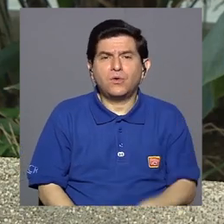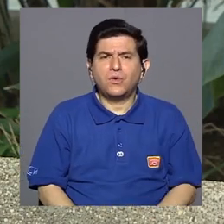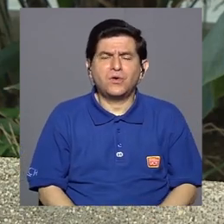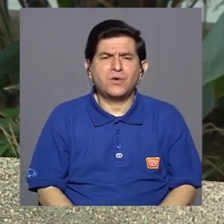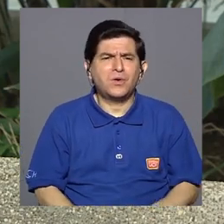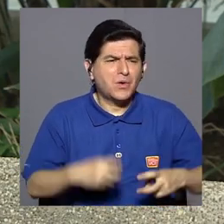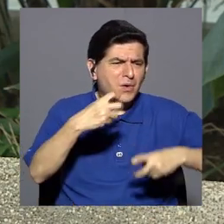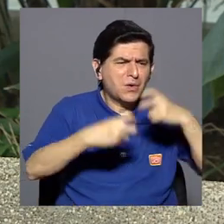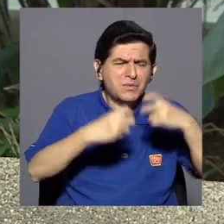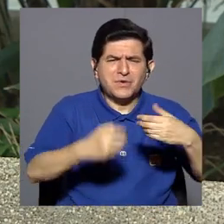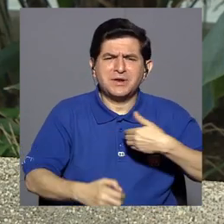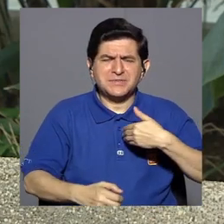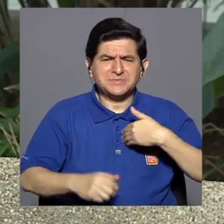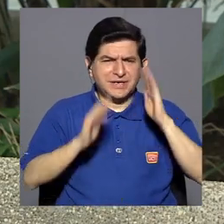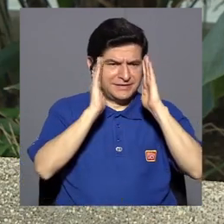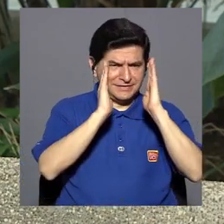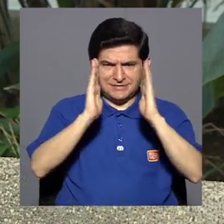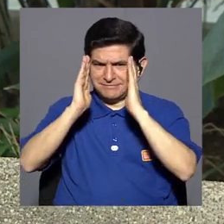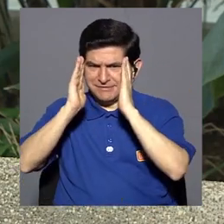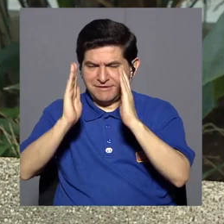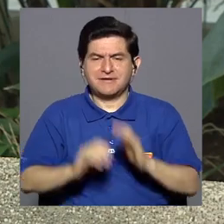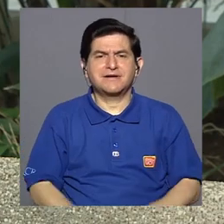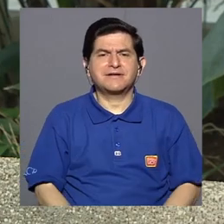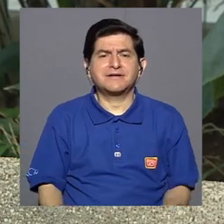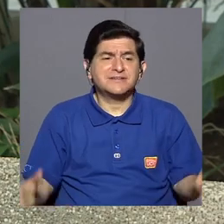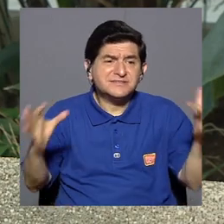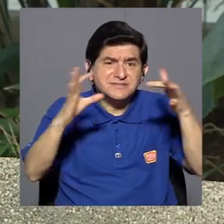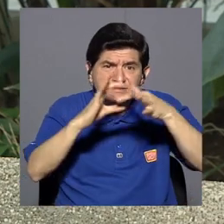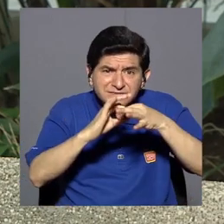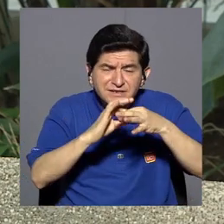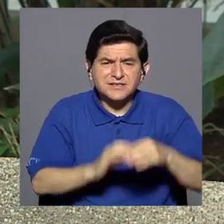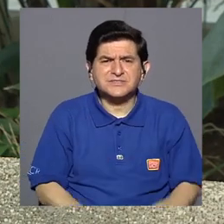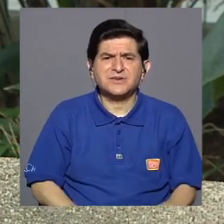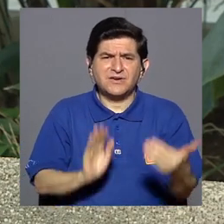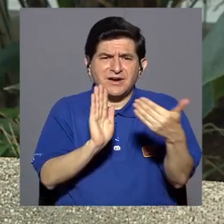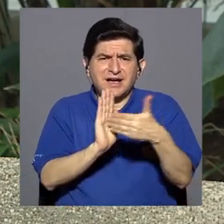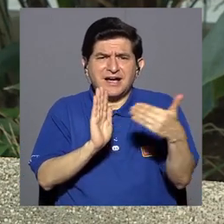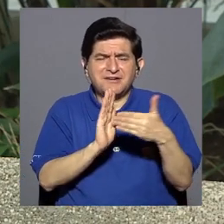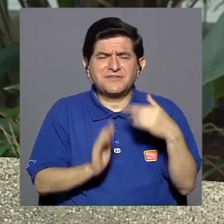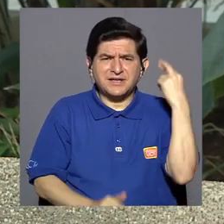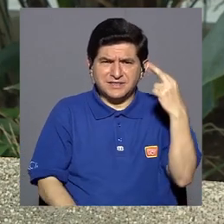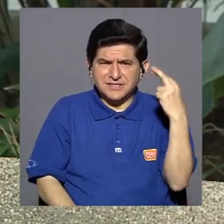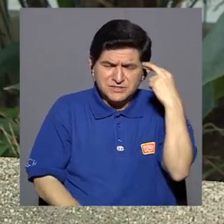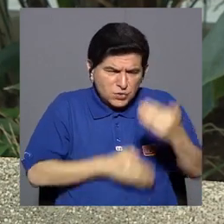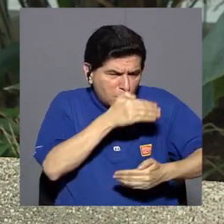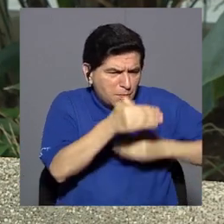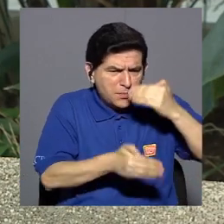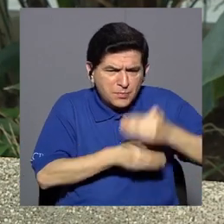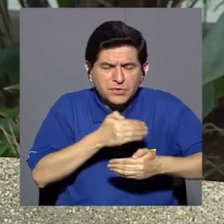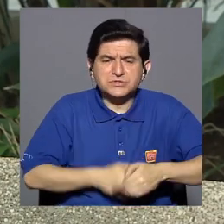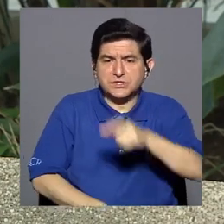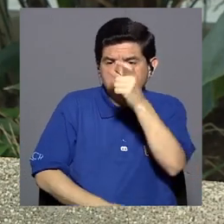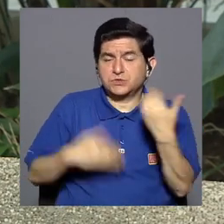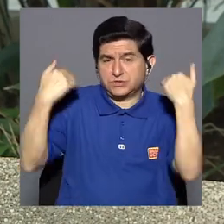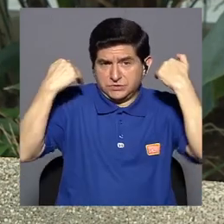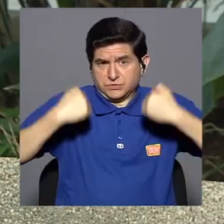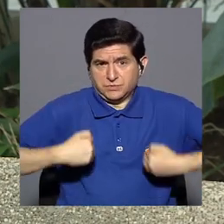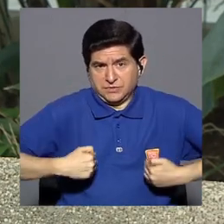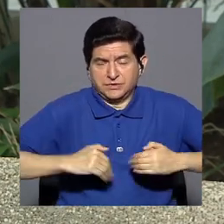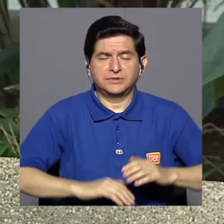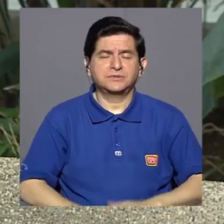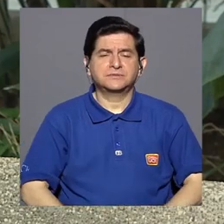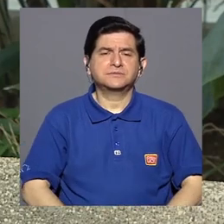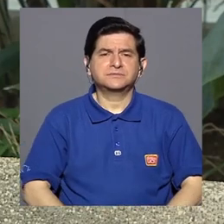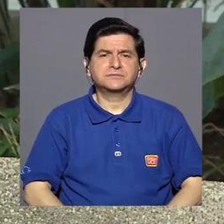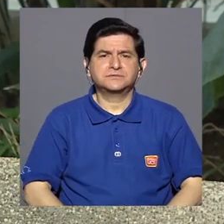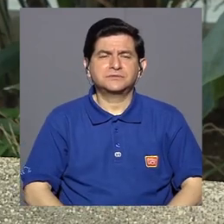ver con dificultad para tener atención, tiene que ver con alteraciones del juicio y razonamiento de un ser humano